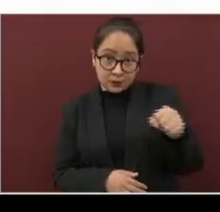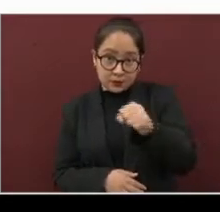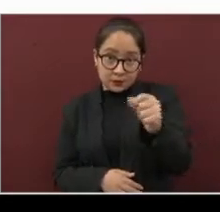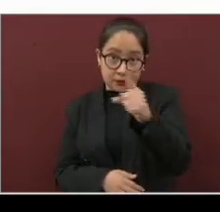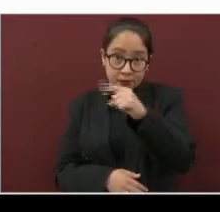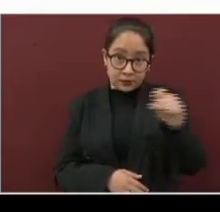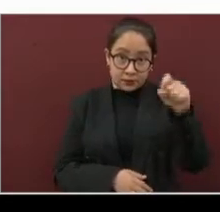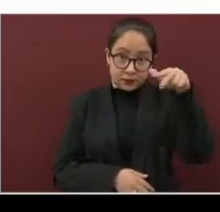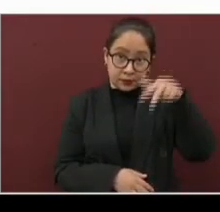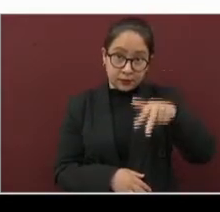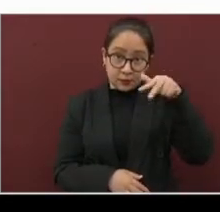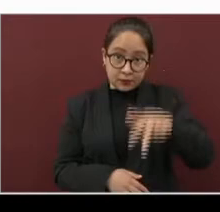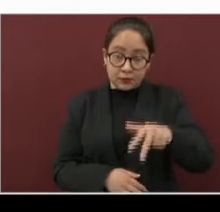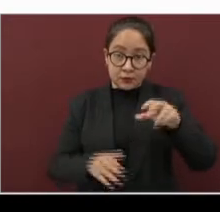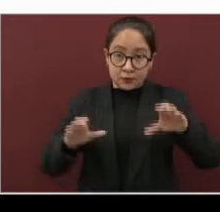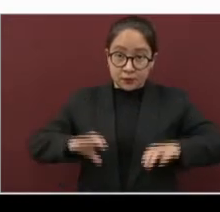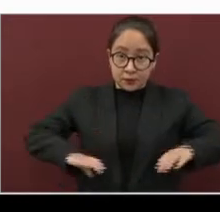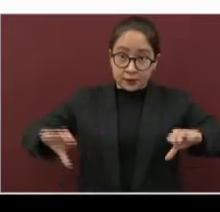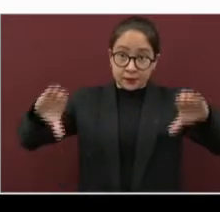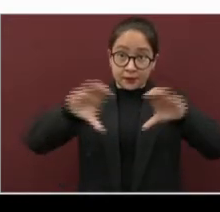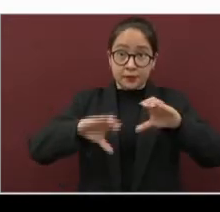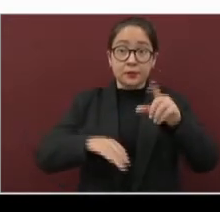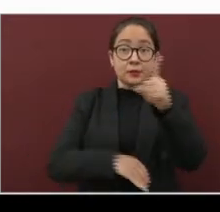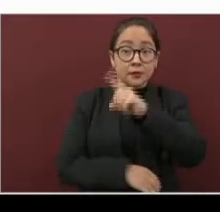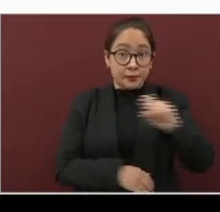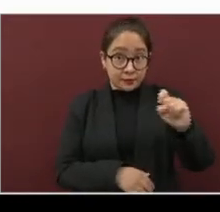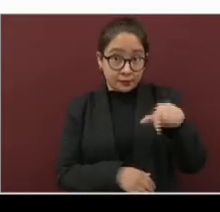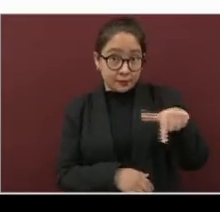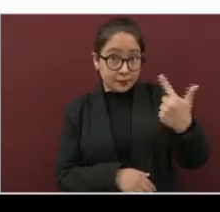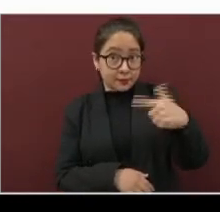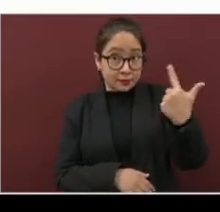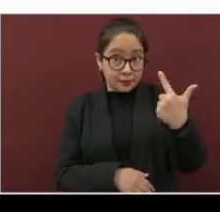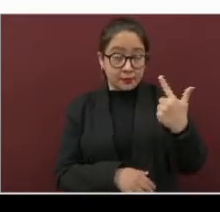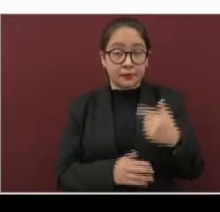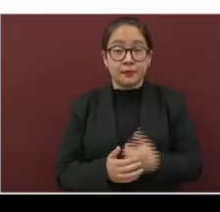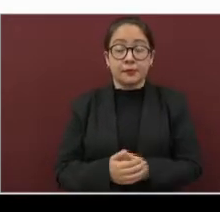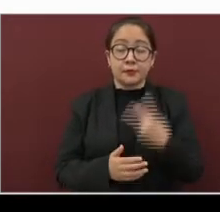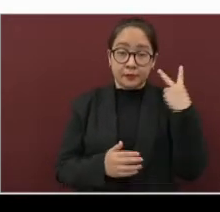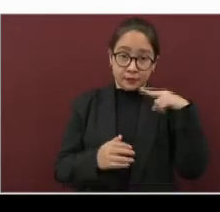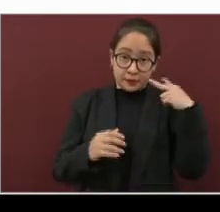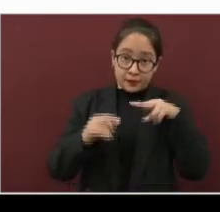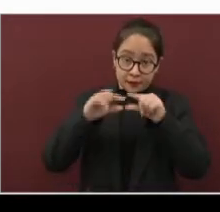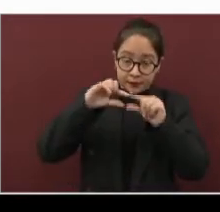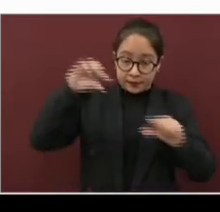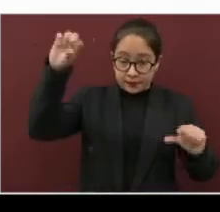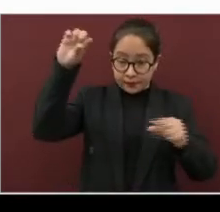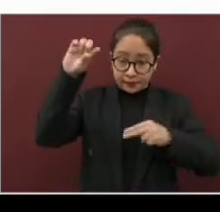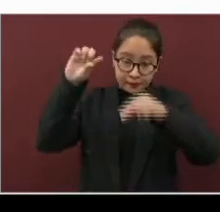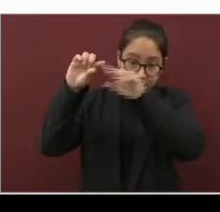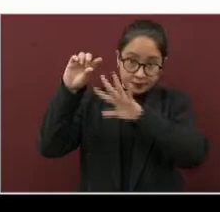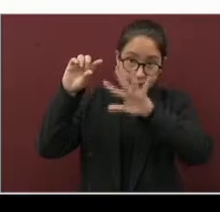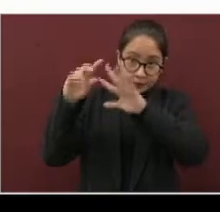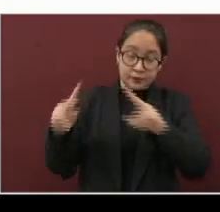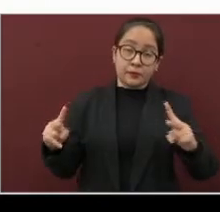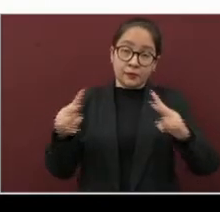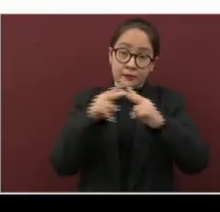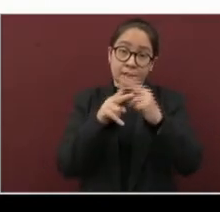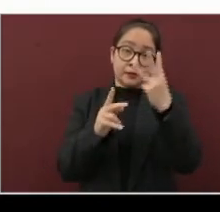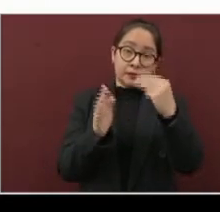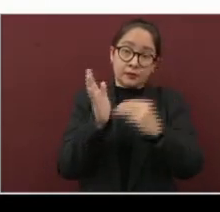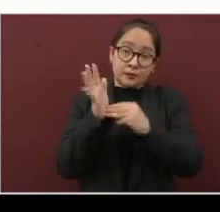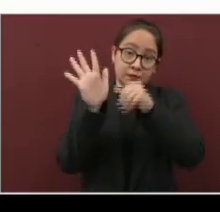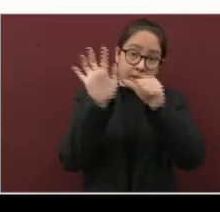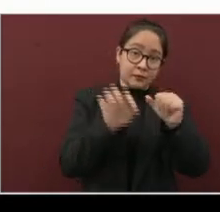118. Y Catemaco, 112. Y para el norte, el de Poza Rica registra ya 3